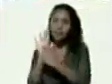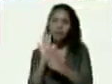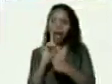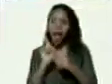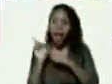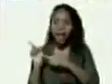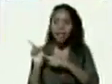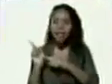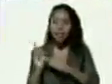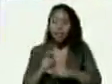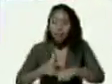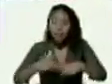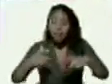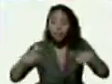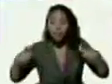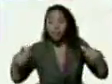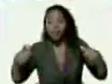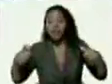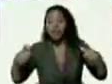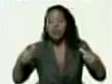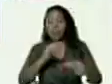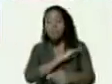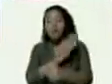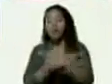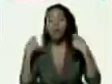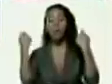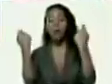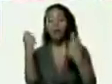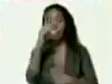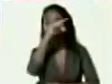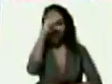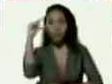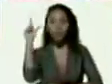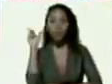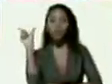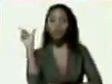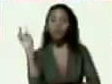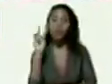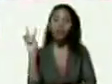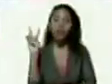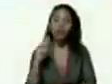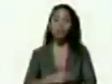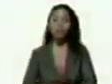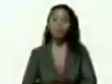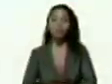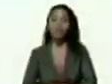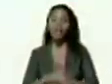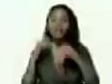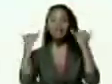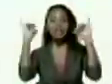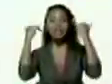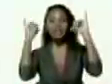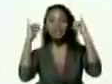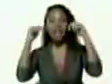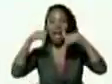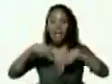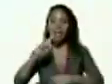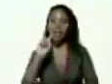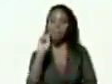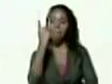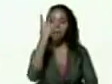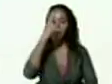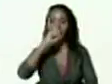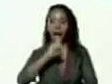inmenso poder popular que es el partido socialista unido de Venezuela que celebráramos este primer año